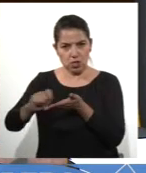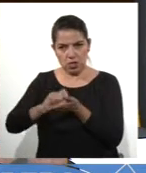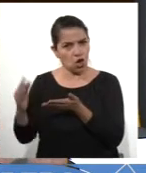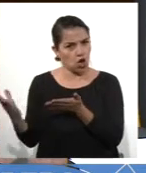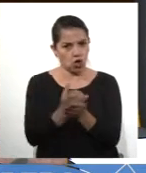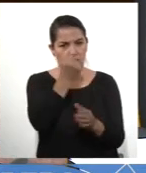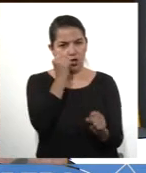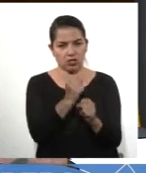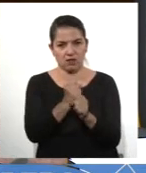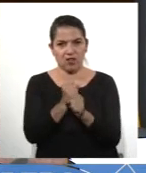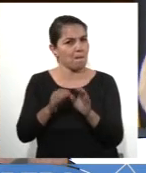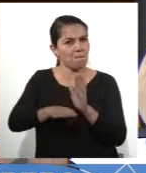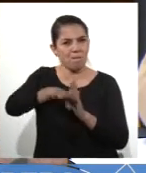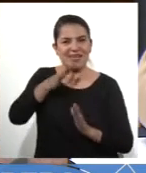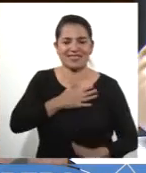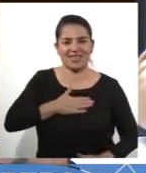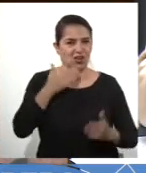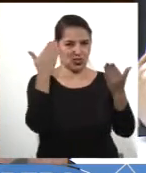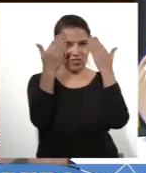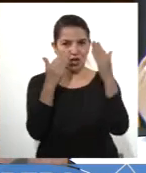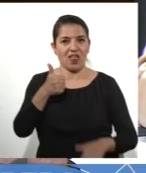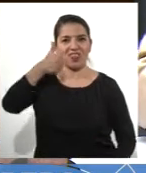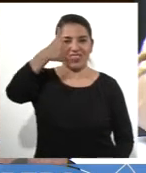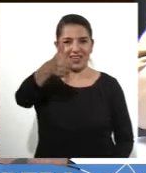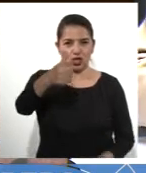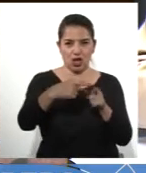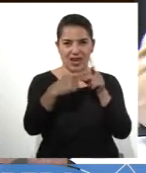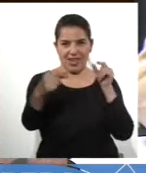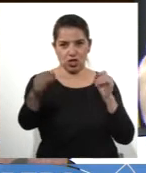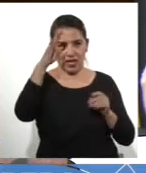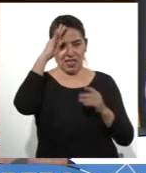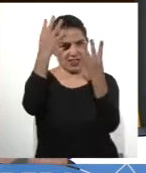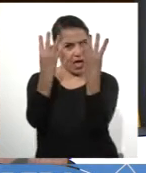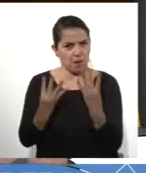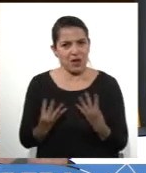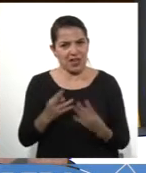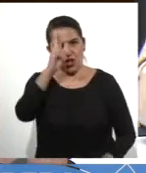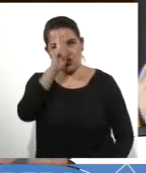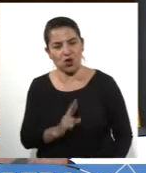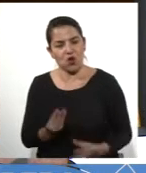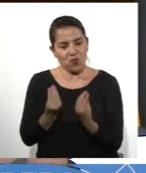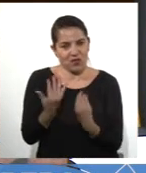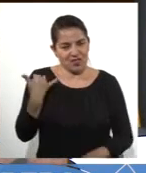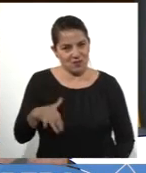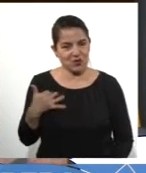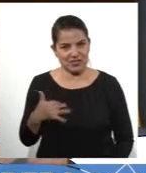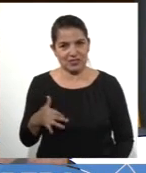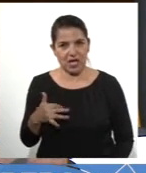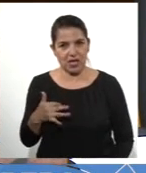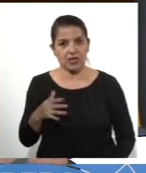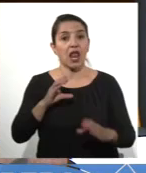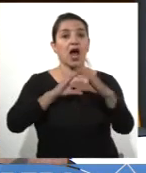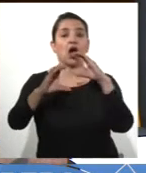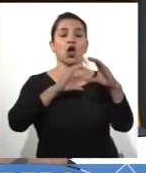adelante esta tarea. Pero sobre todo quiero saludar al director nacional de gendarmería que ha jugado un rol muy importante también en